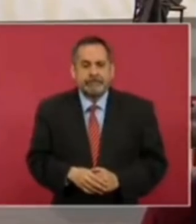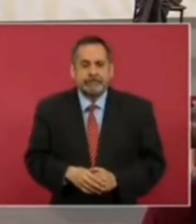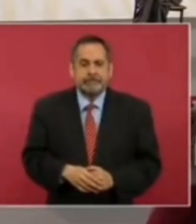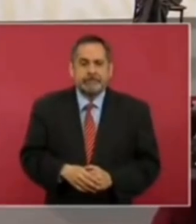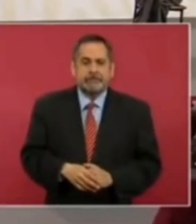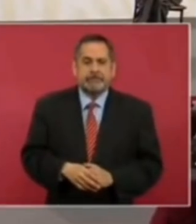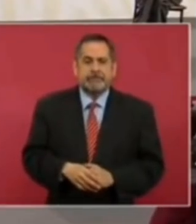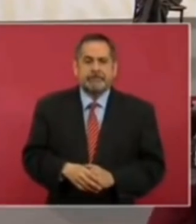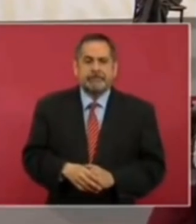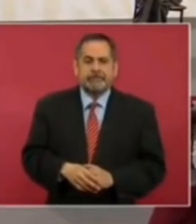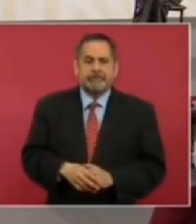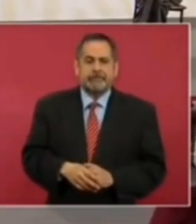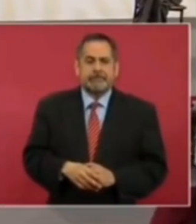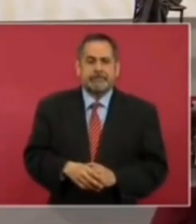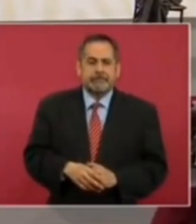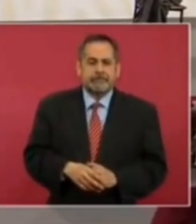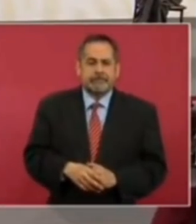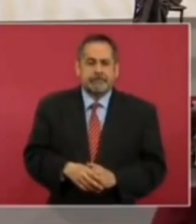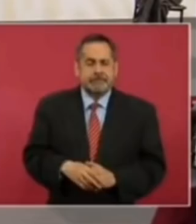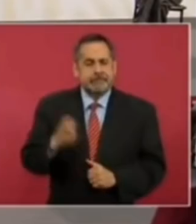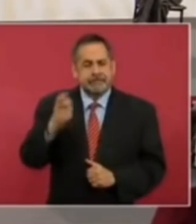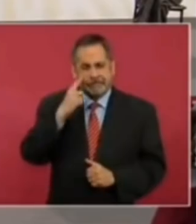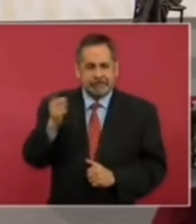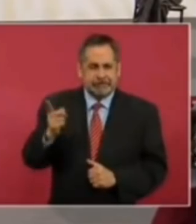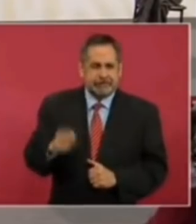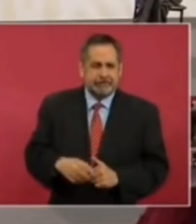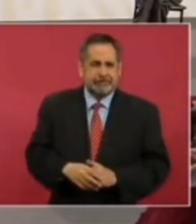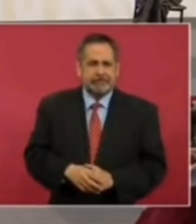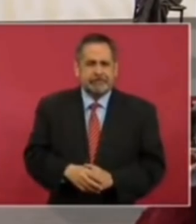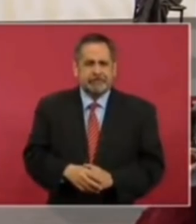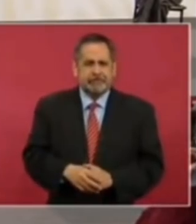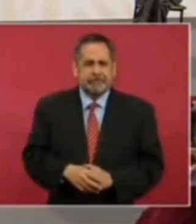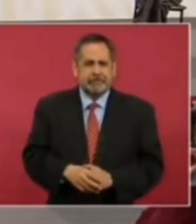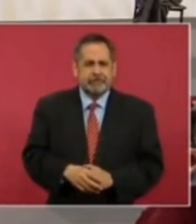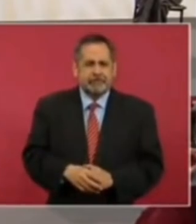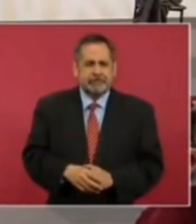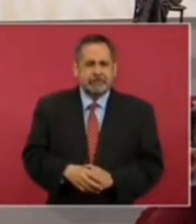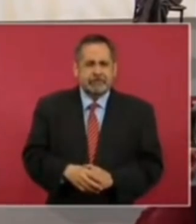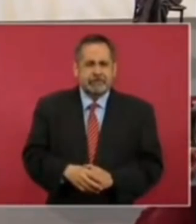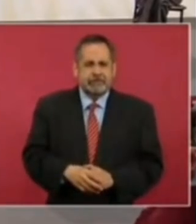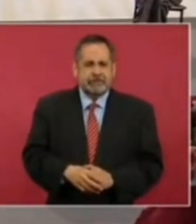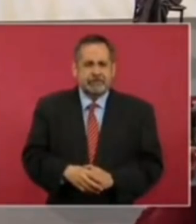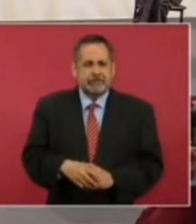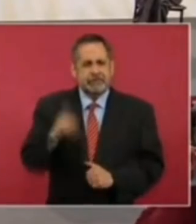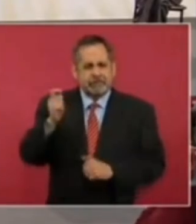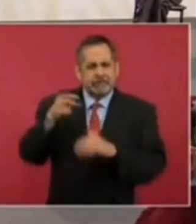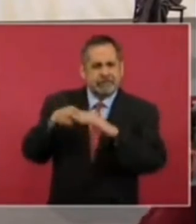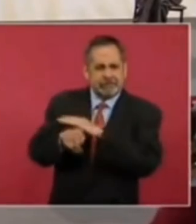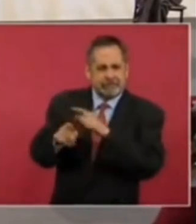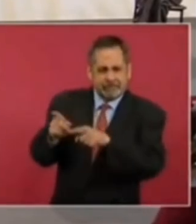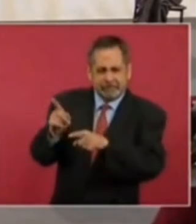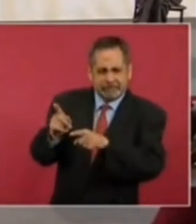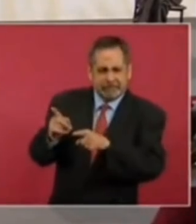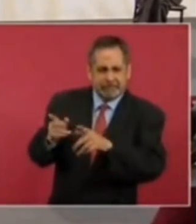Dice la conductora de Milenio que eso es una agresión a las feministas, que cómo es posible que el presidente haga